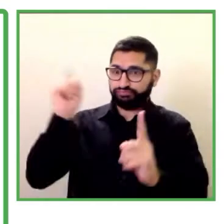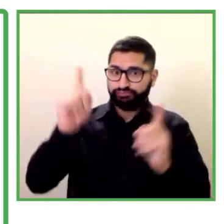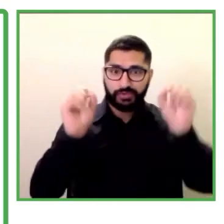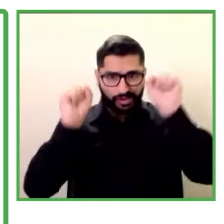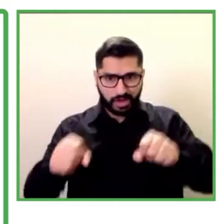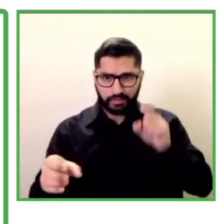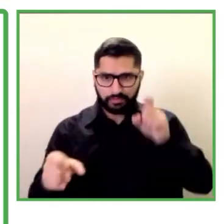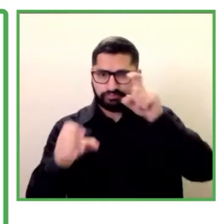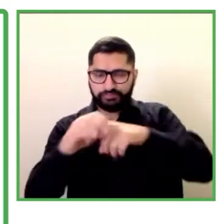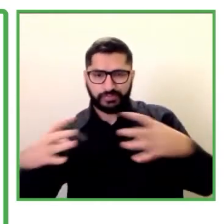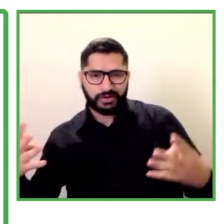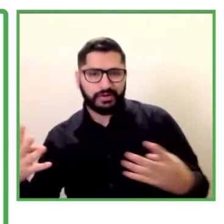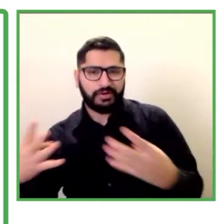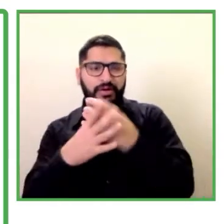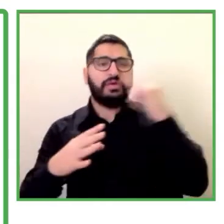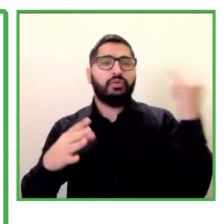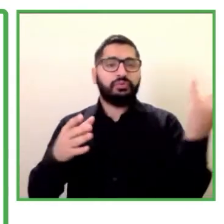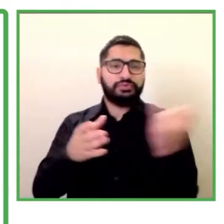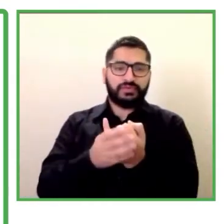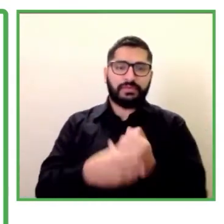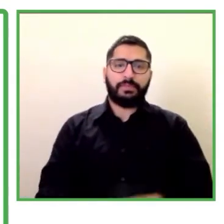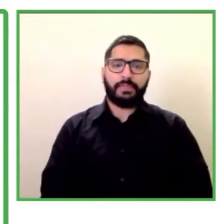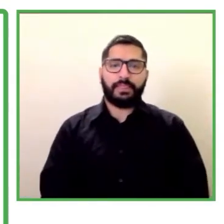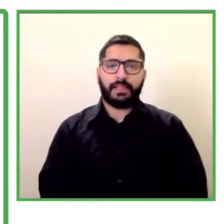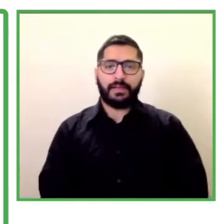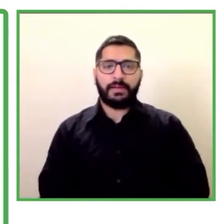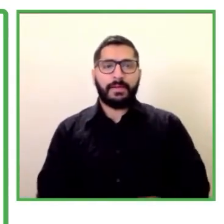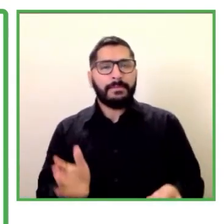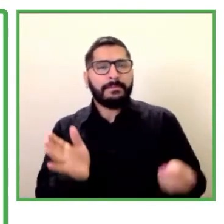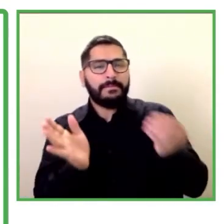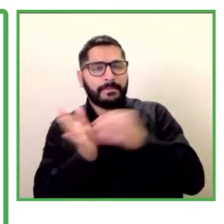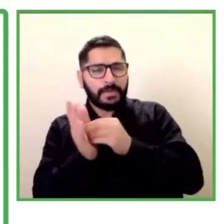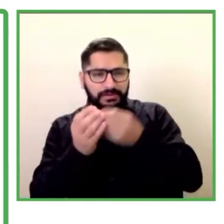para más información visita reinchile.org